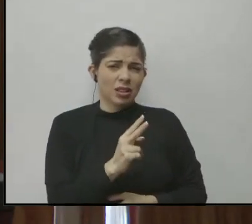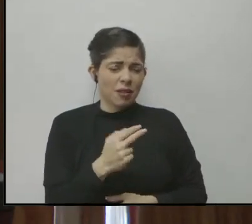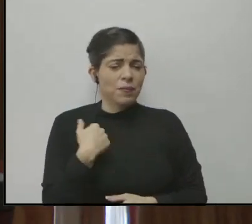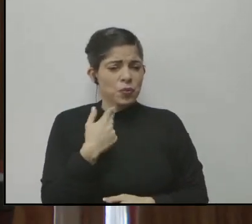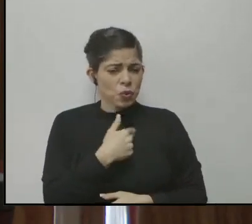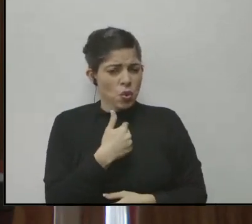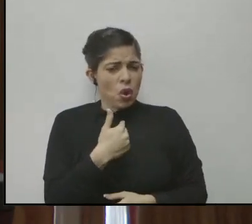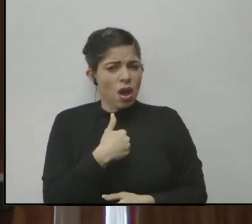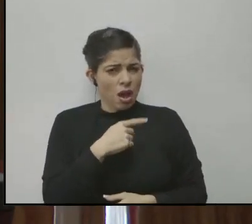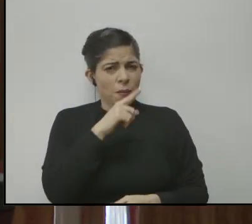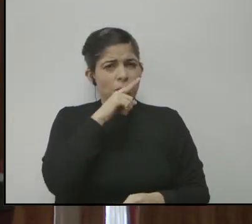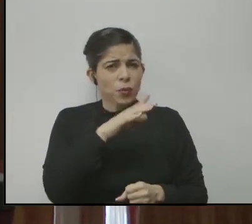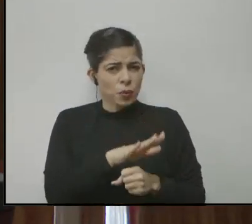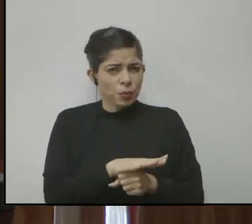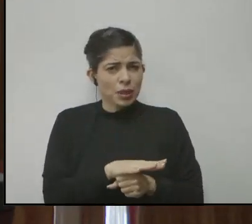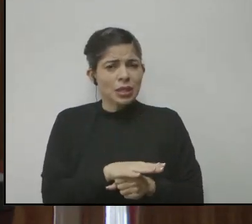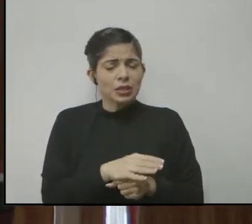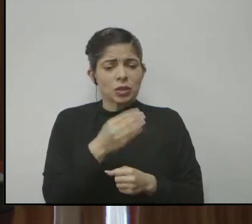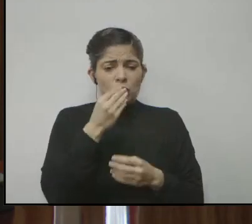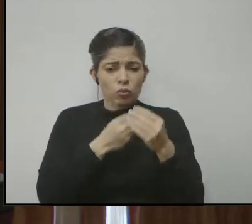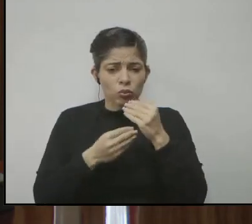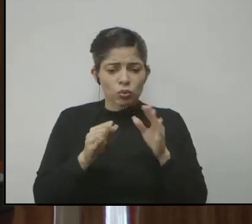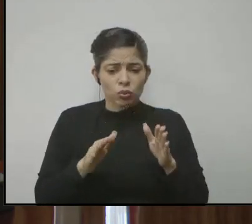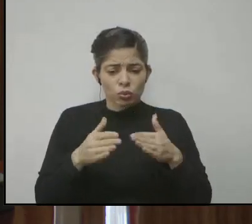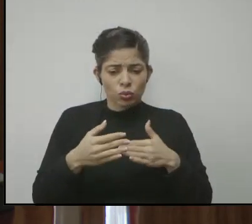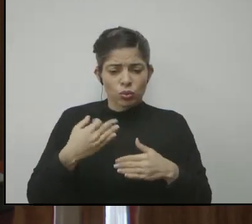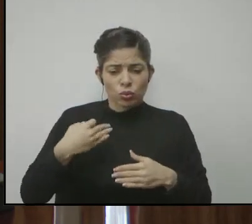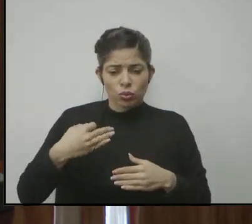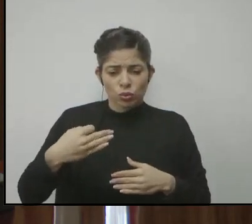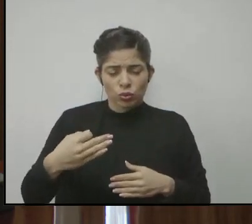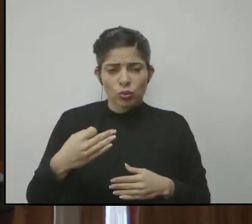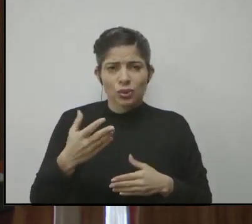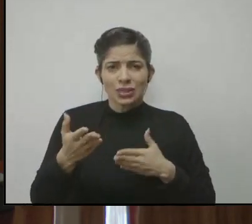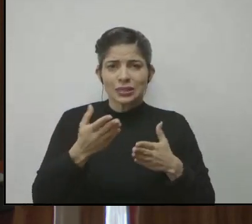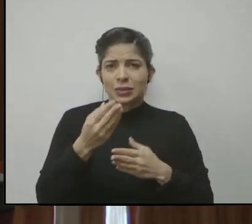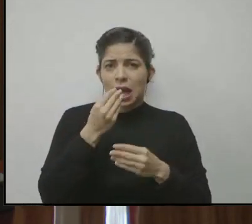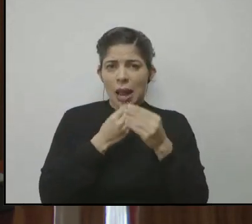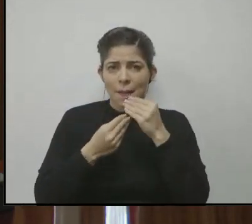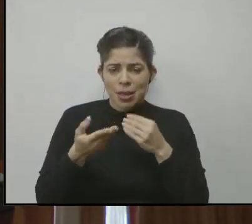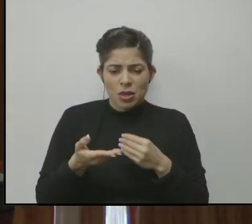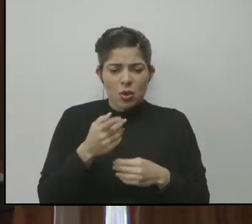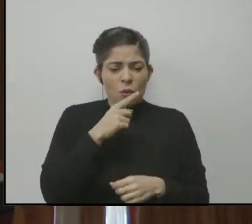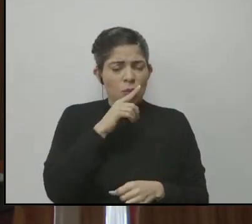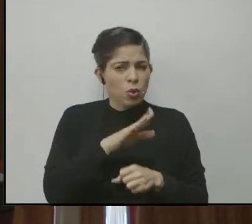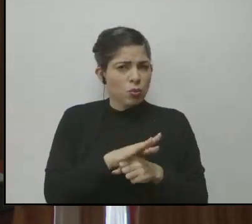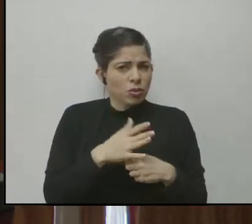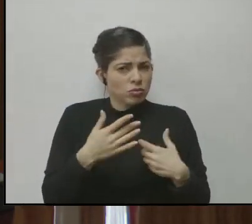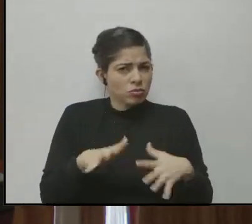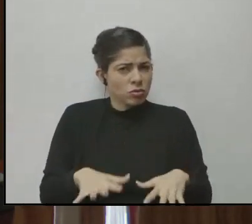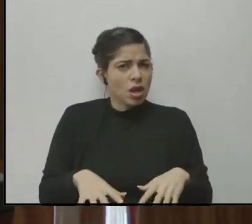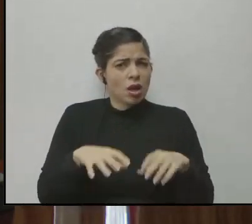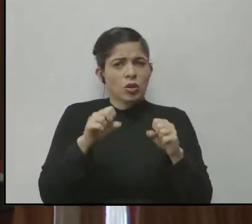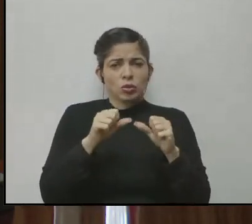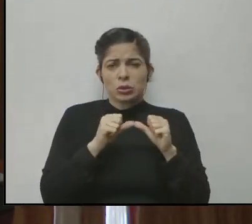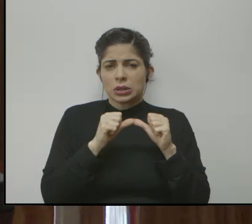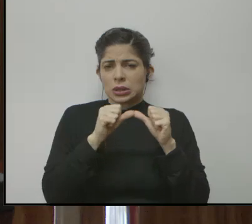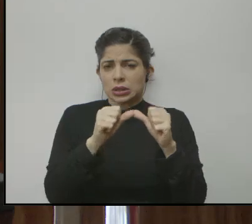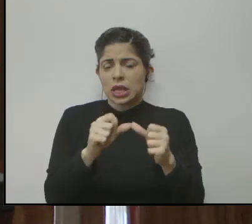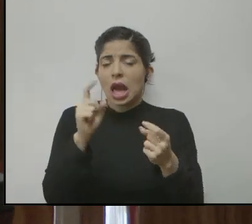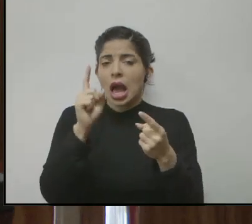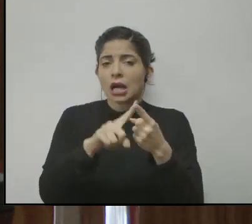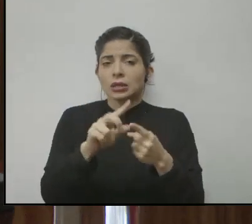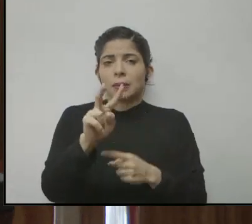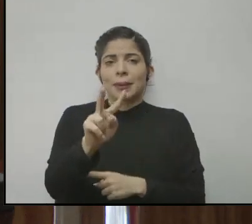Nosotros tenemos un compromiso con el diario escolar, con el servicio de alimentación, es un compromiso que hemos asumido hasta el